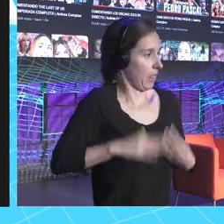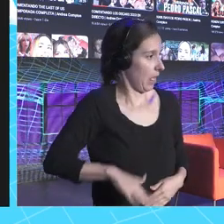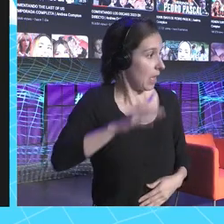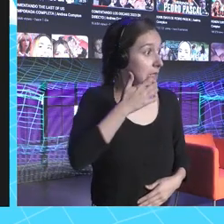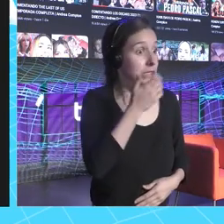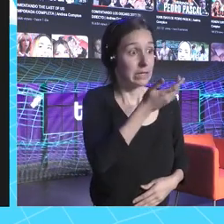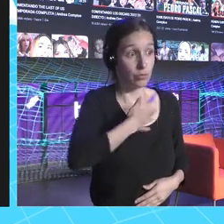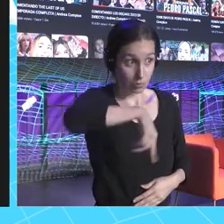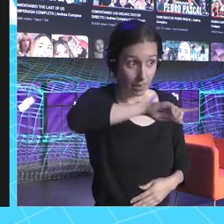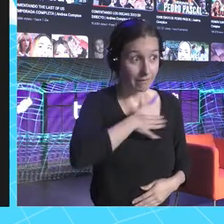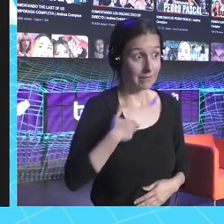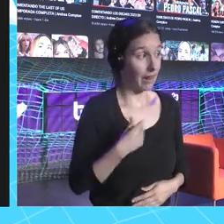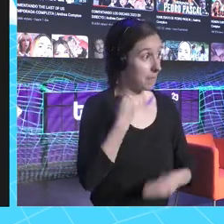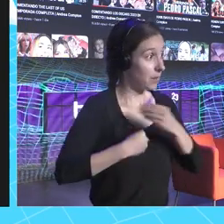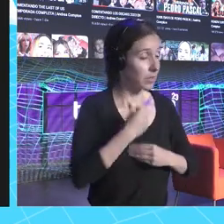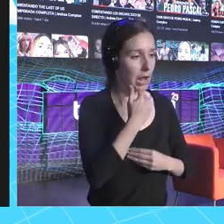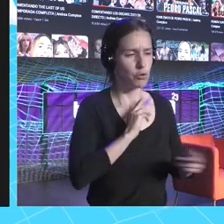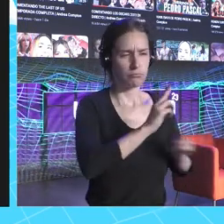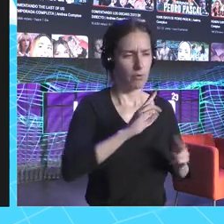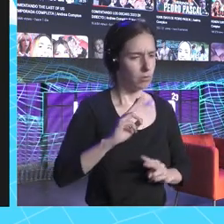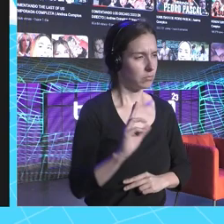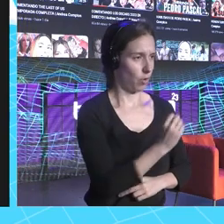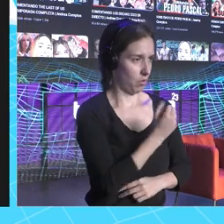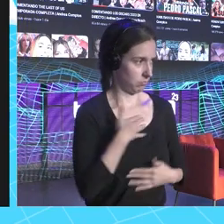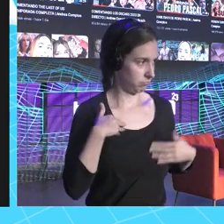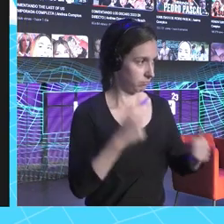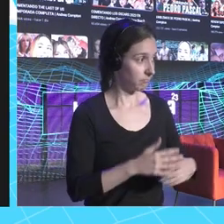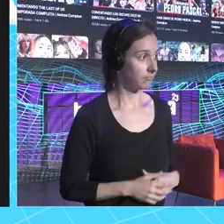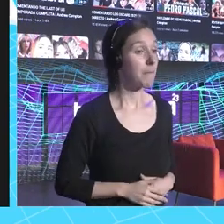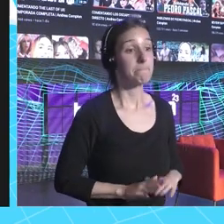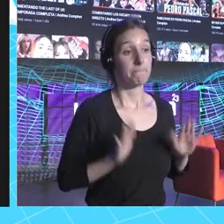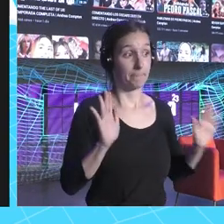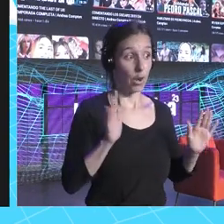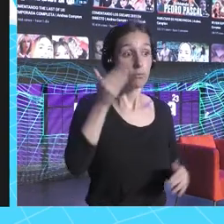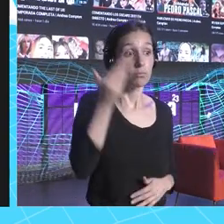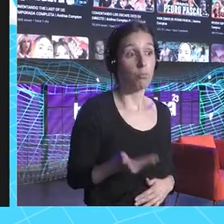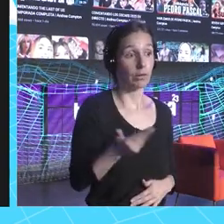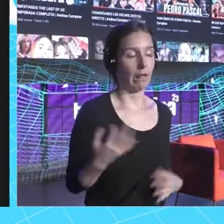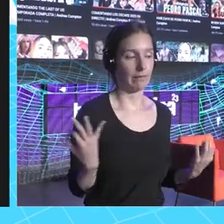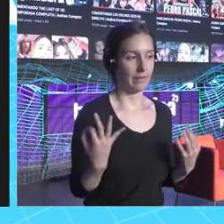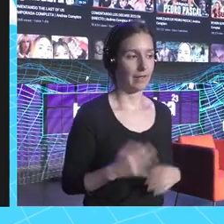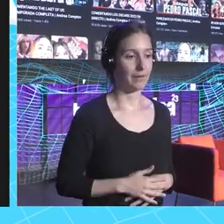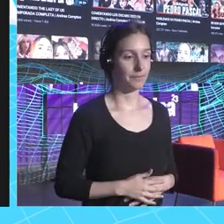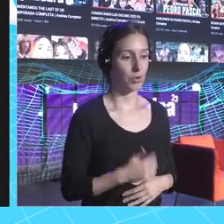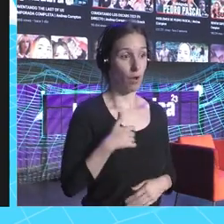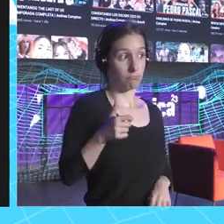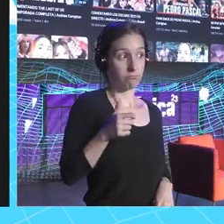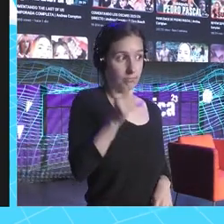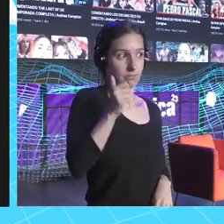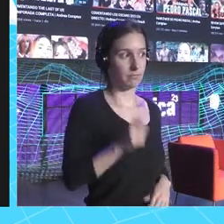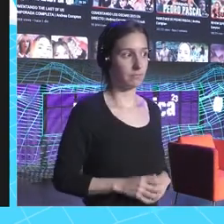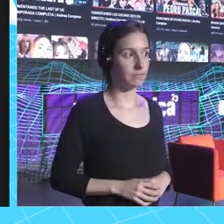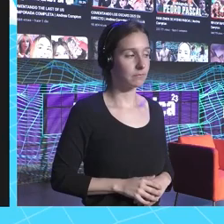Si queréis hacer alguna pregunta, os contesto absolutamente a todo. Pero, lo importante, yo voy a pulsar este botón.